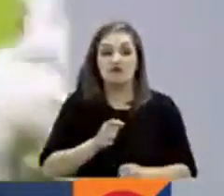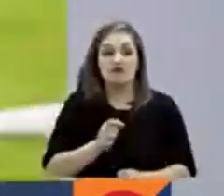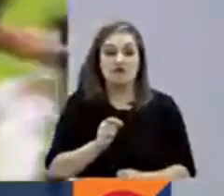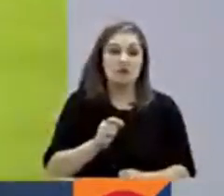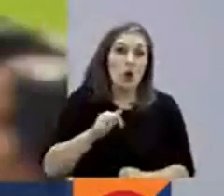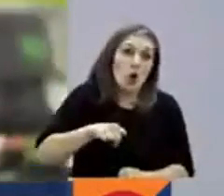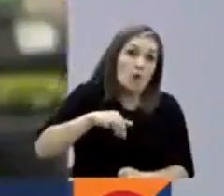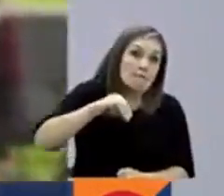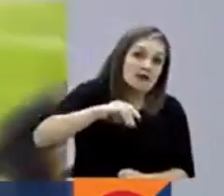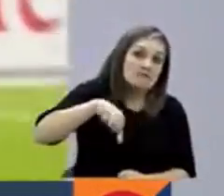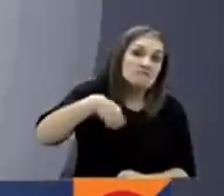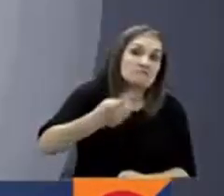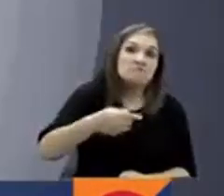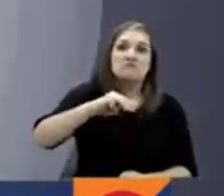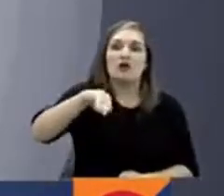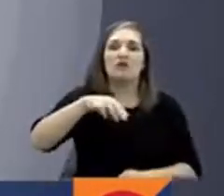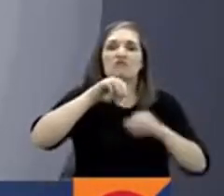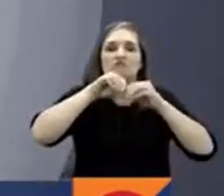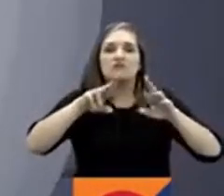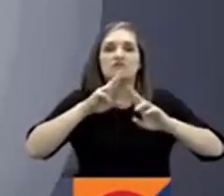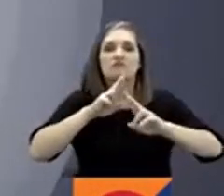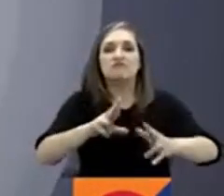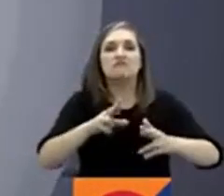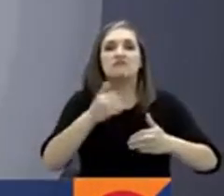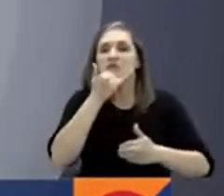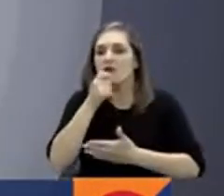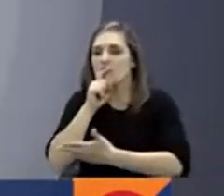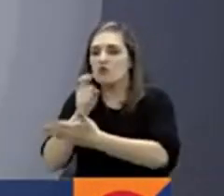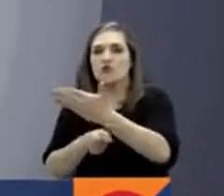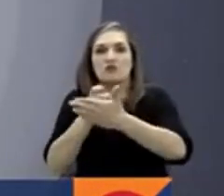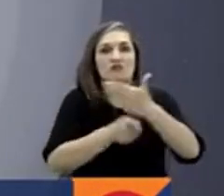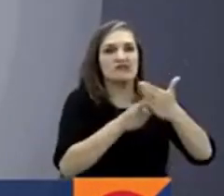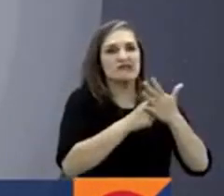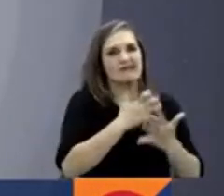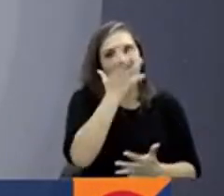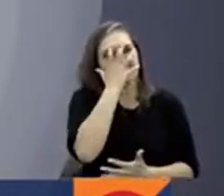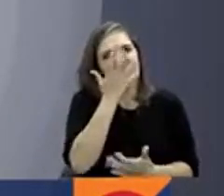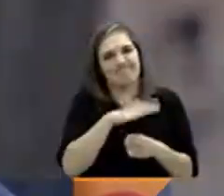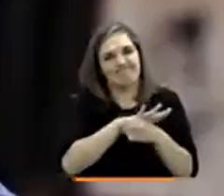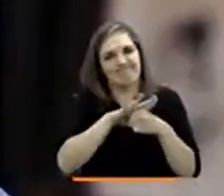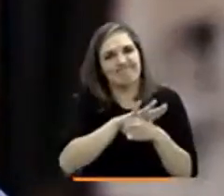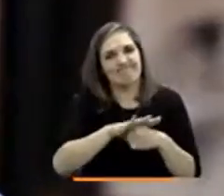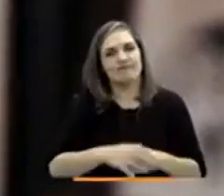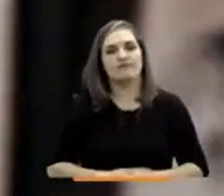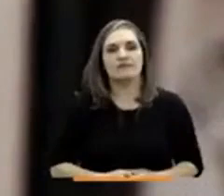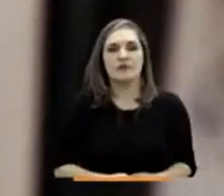Comisión Disciplinaria de DIMAYOR contra todos los implicados en el bochornoso espectáculo.